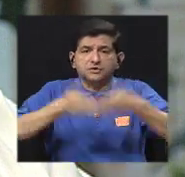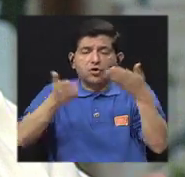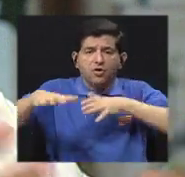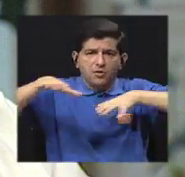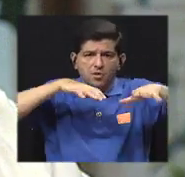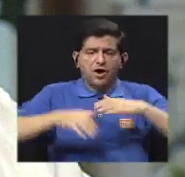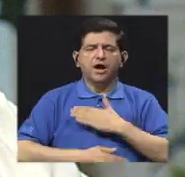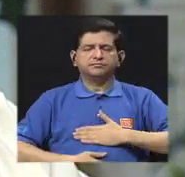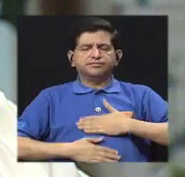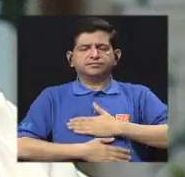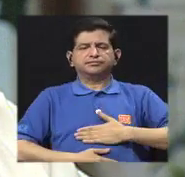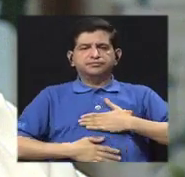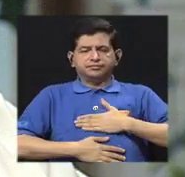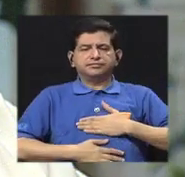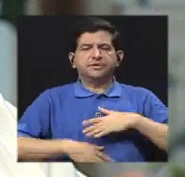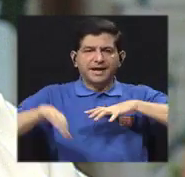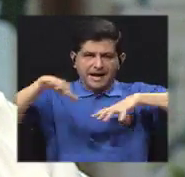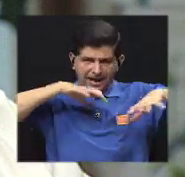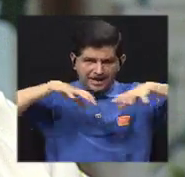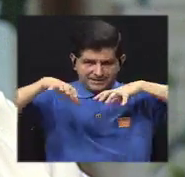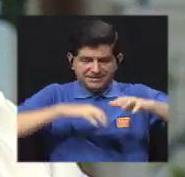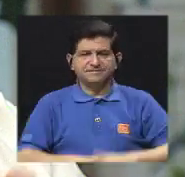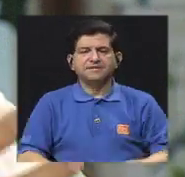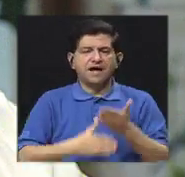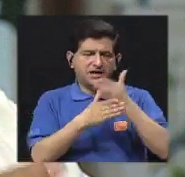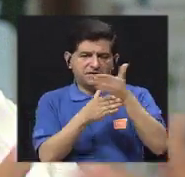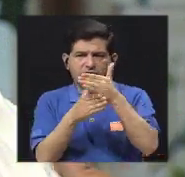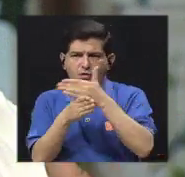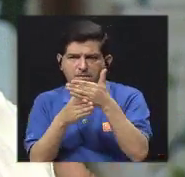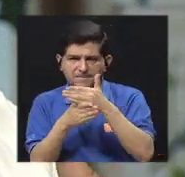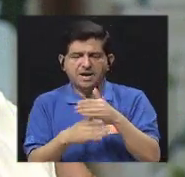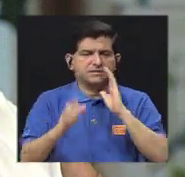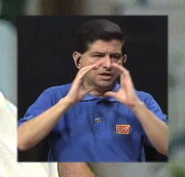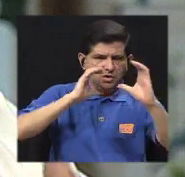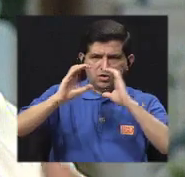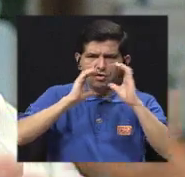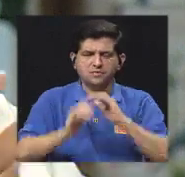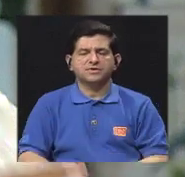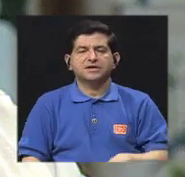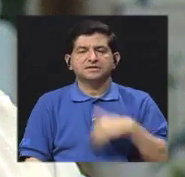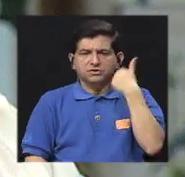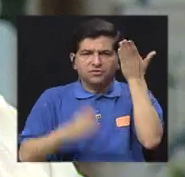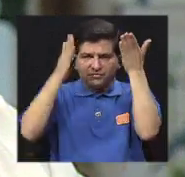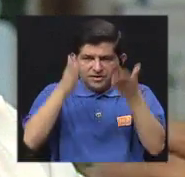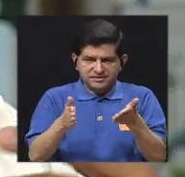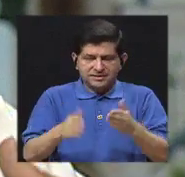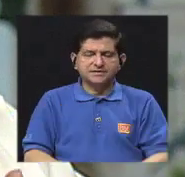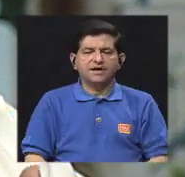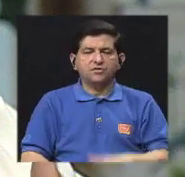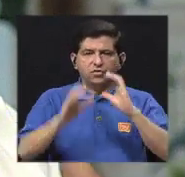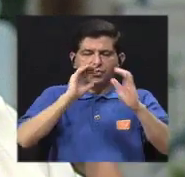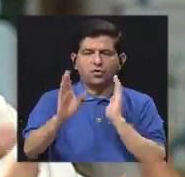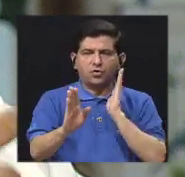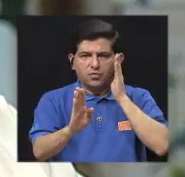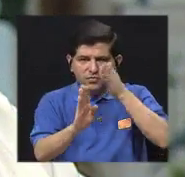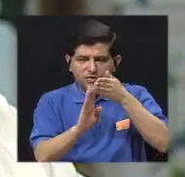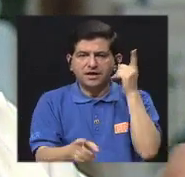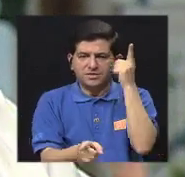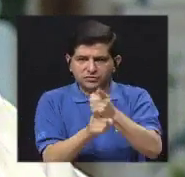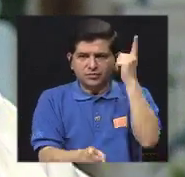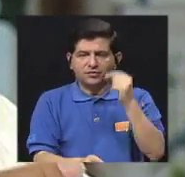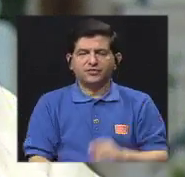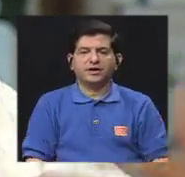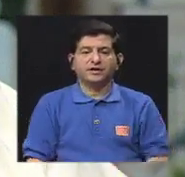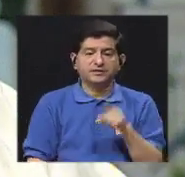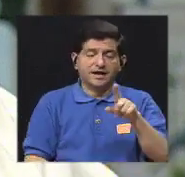actividades de recreación, actividades de compartir, de comunicación facilitadora, comunicación asertiva y efectiva.